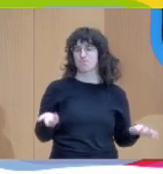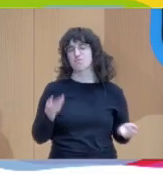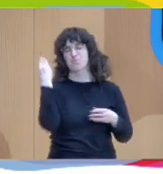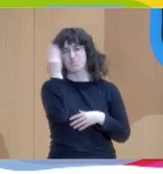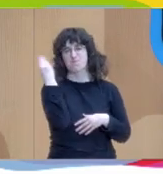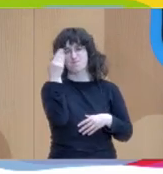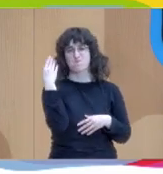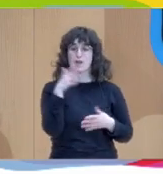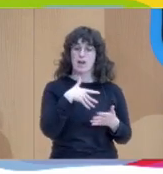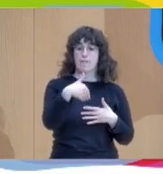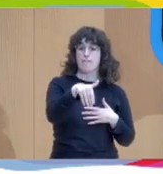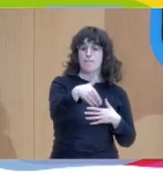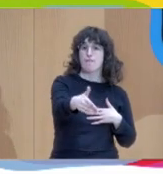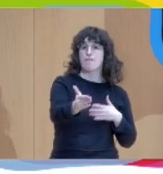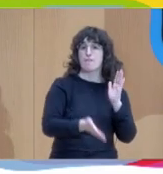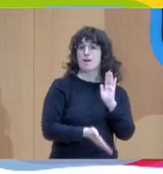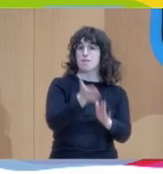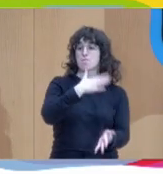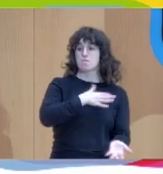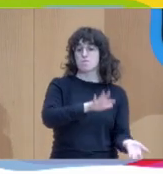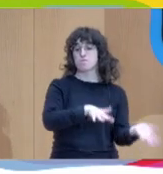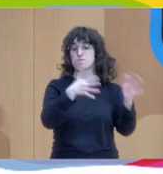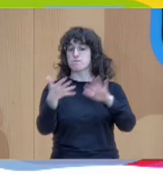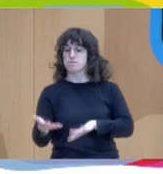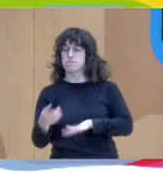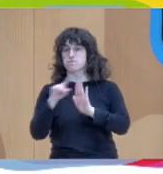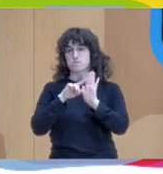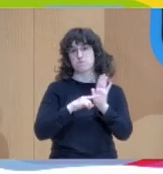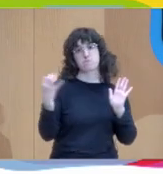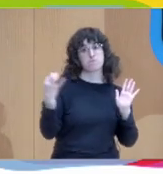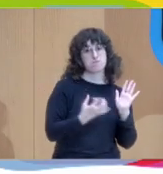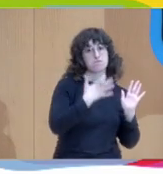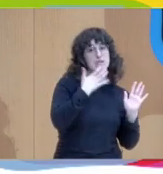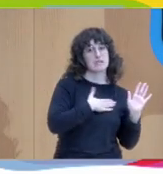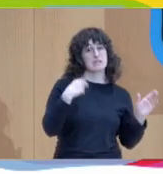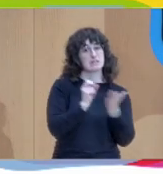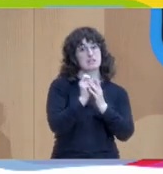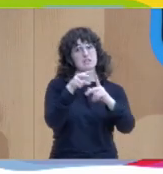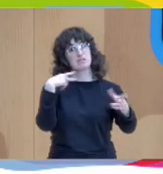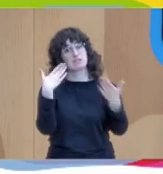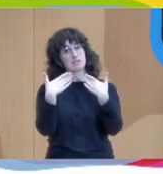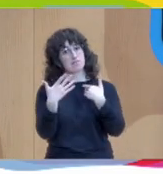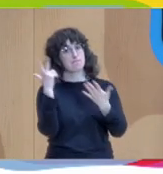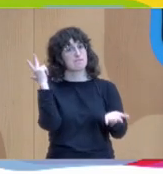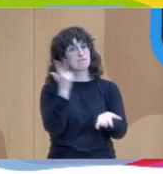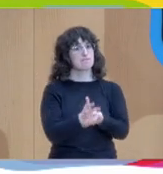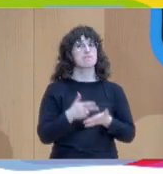implementar precisamente para hacer que el enfoque dialógico nos ayude en este reto, nos ayude con nuestras preocupaciones y qué